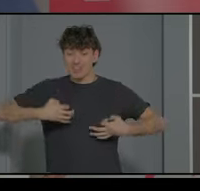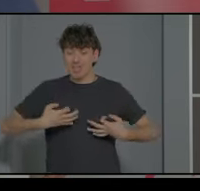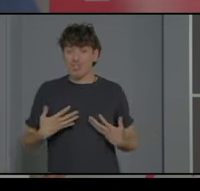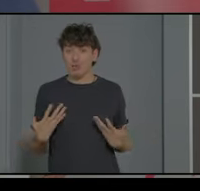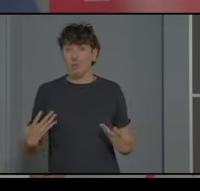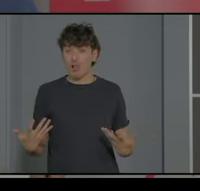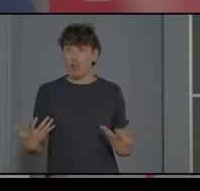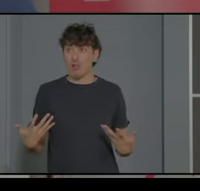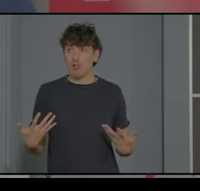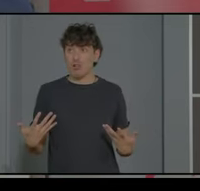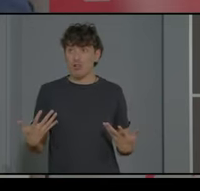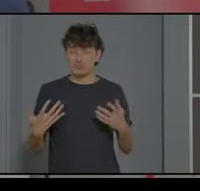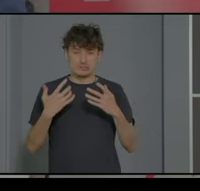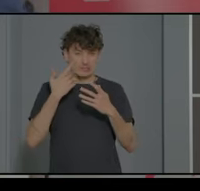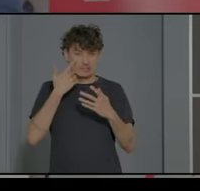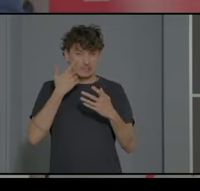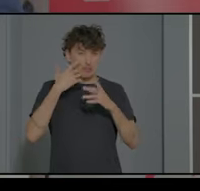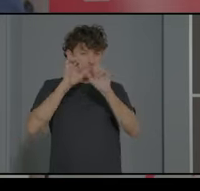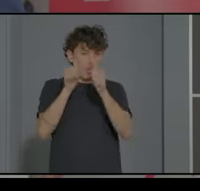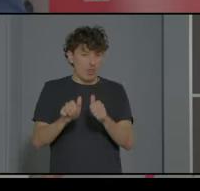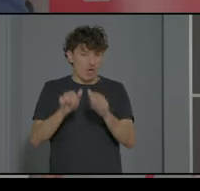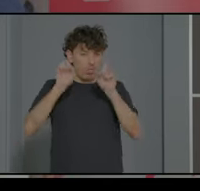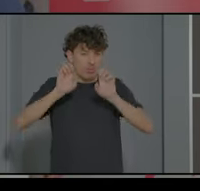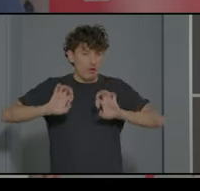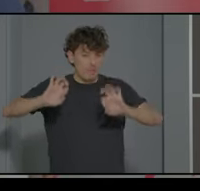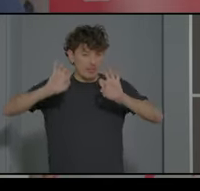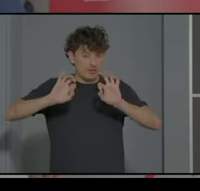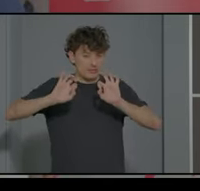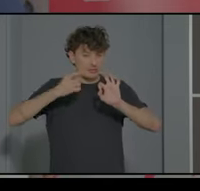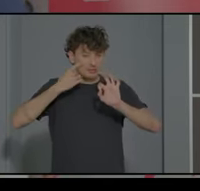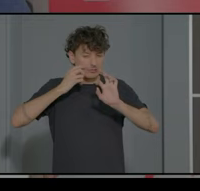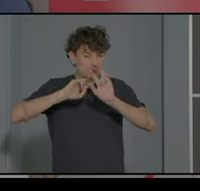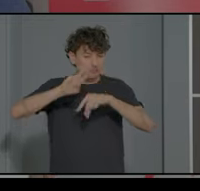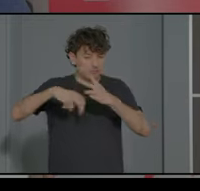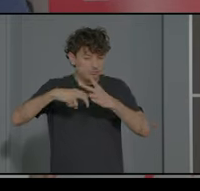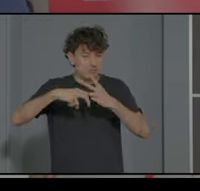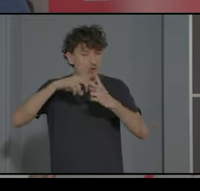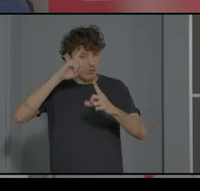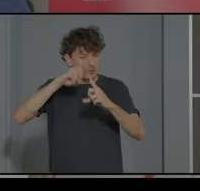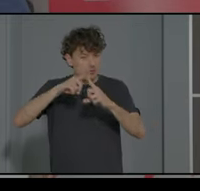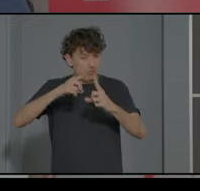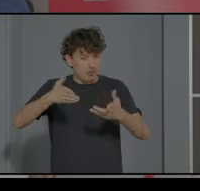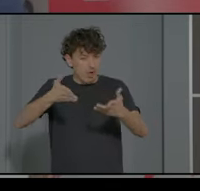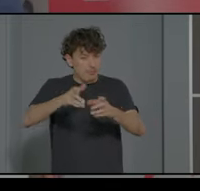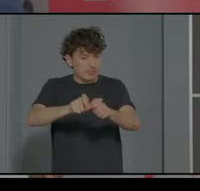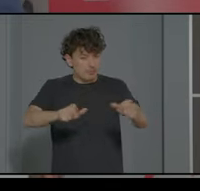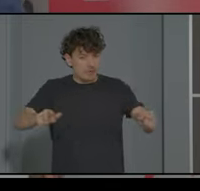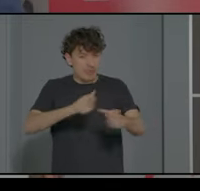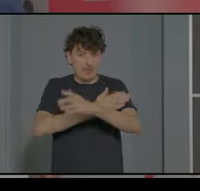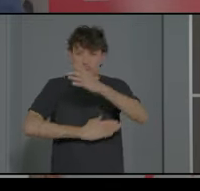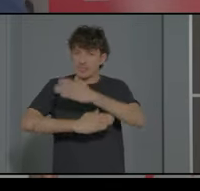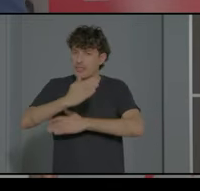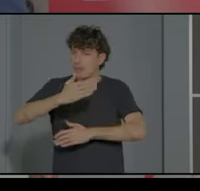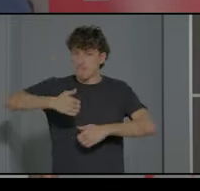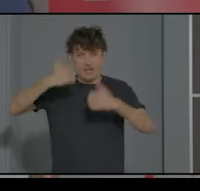que es un reduccionismo de la modalidad de educación especial hacia las personas con una mayor discapacidad reconocida